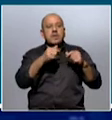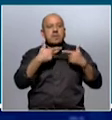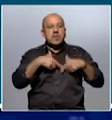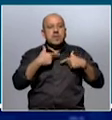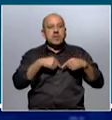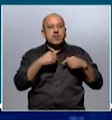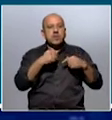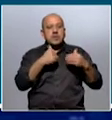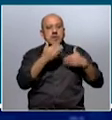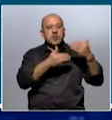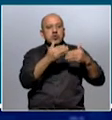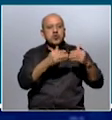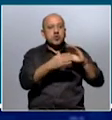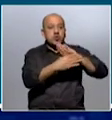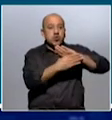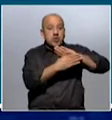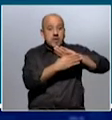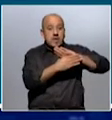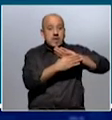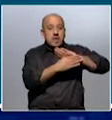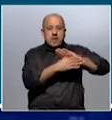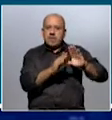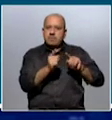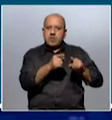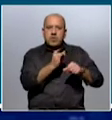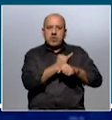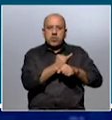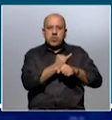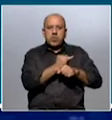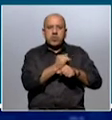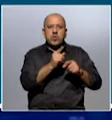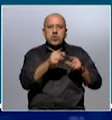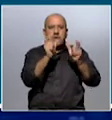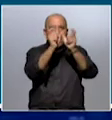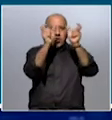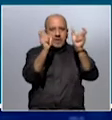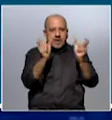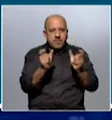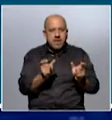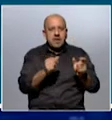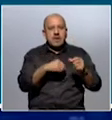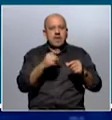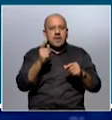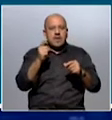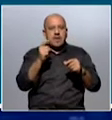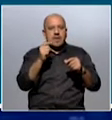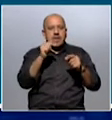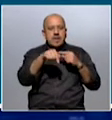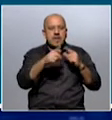dejara de ser instituto y perdiera de alguna manera estatus dentro del organigrama público, dentro del propio